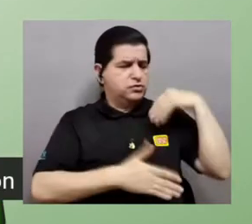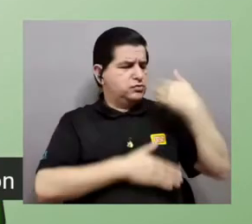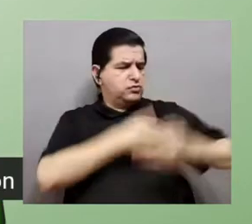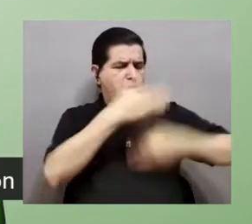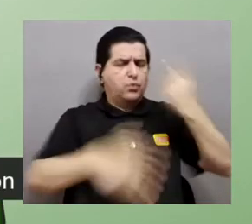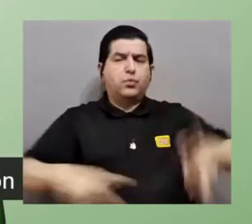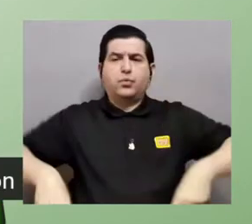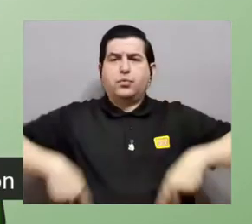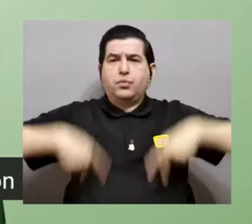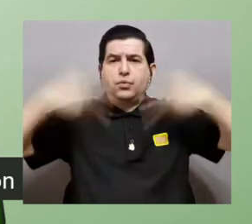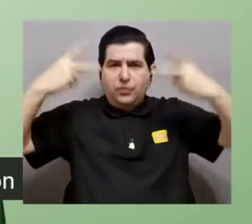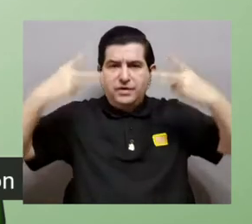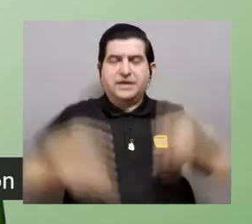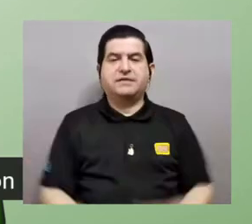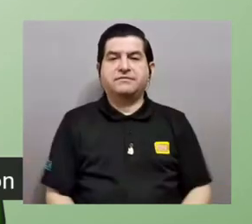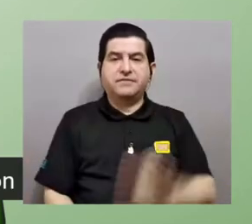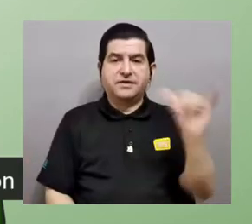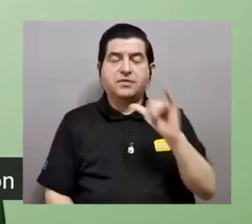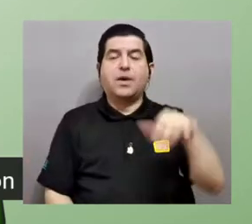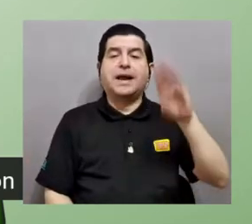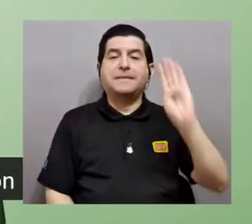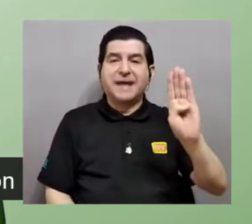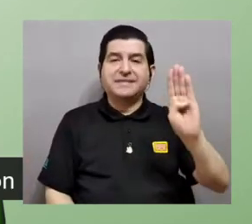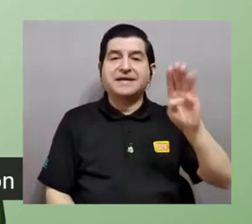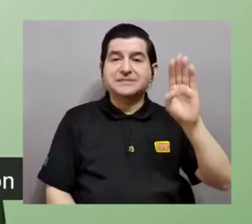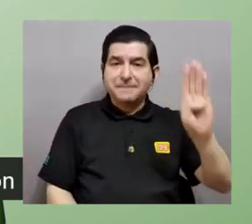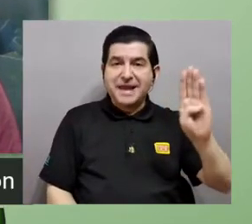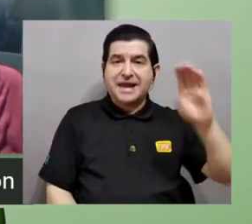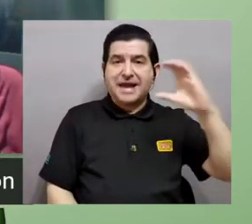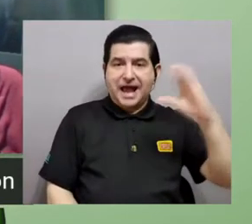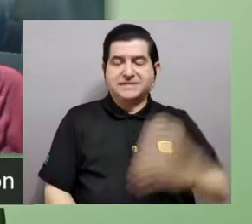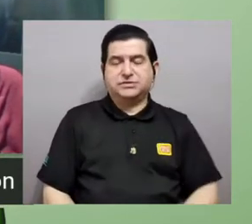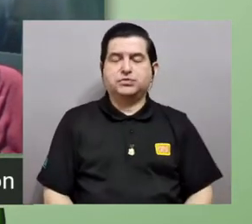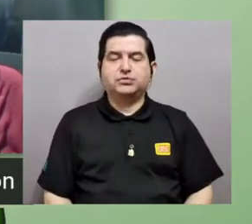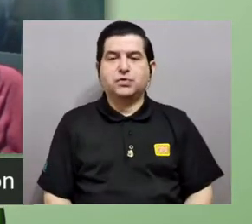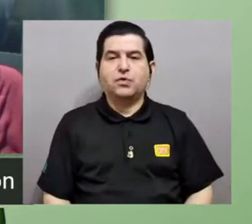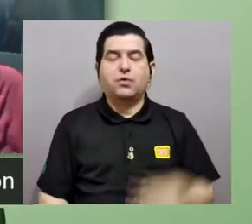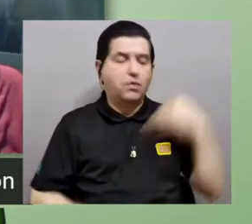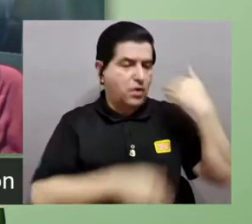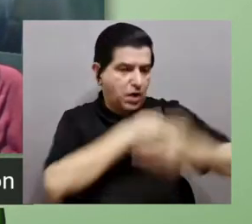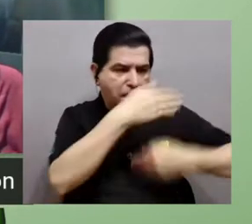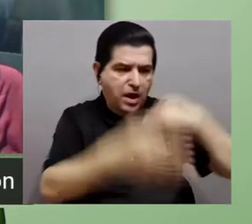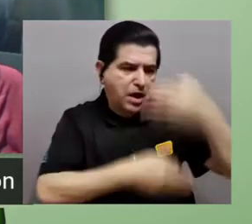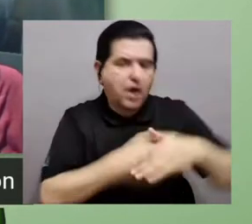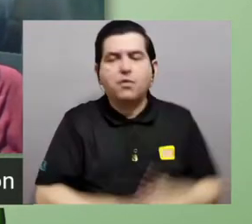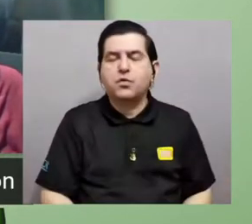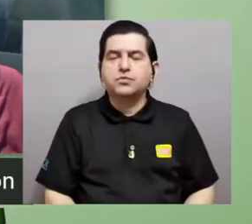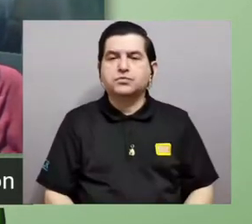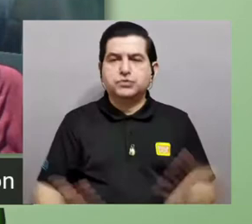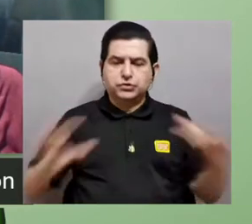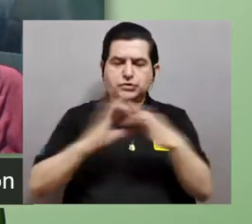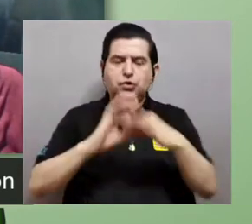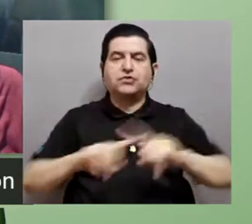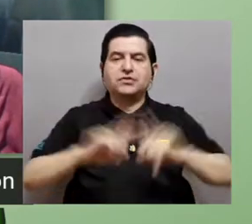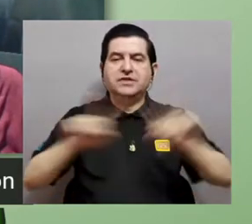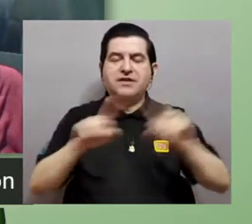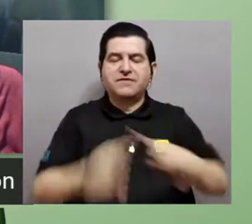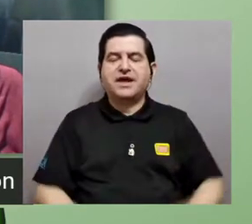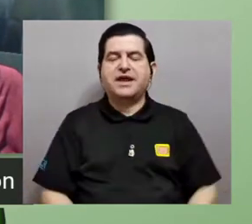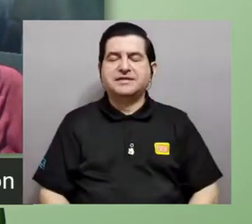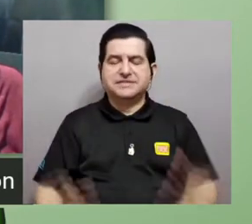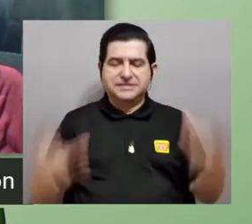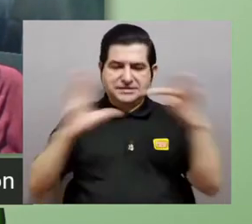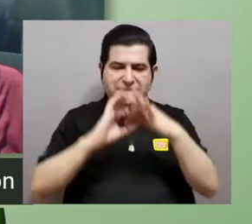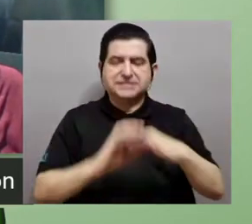origen y evolución de la vida y también tenemos a Beatriz Willink-Castro con el tema Evolución del Sexo y las Diferencias